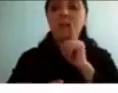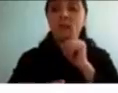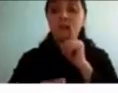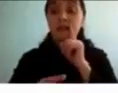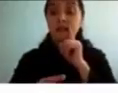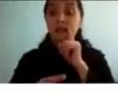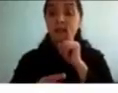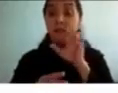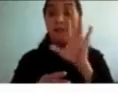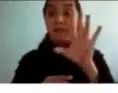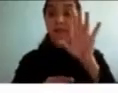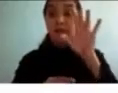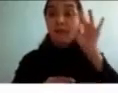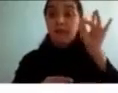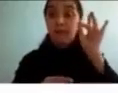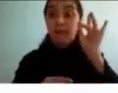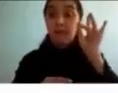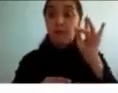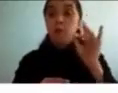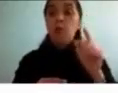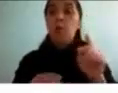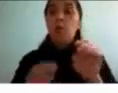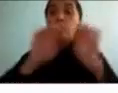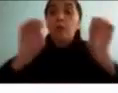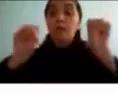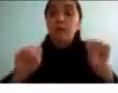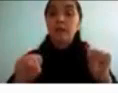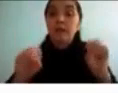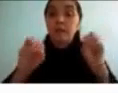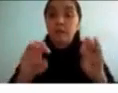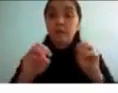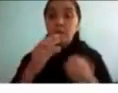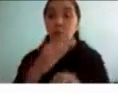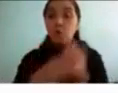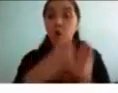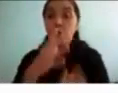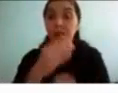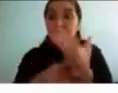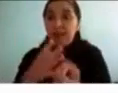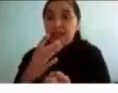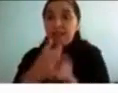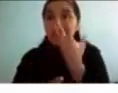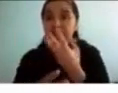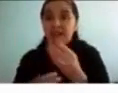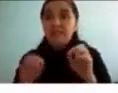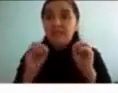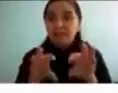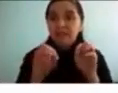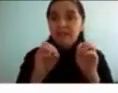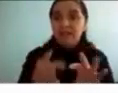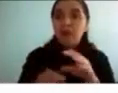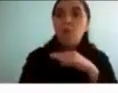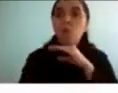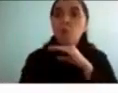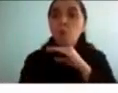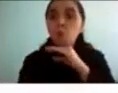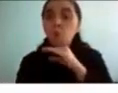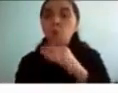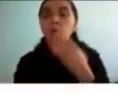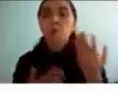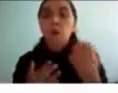sistema educativo más basado en la innovación educativa y en el uso de los sistemas